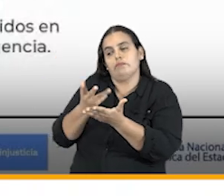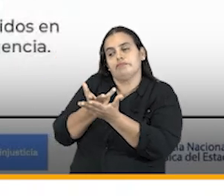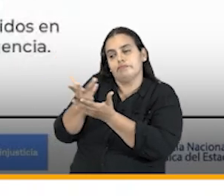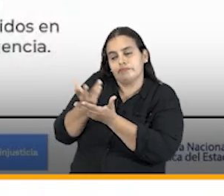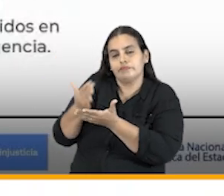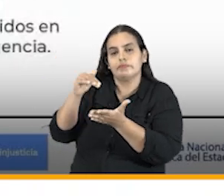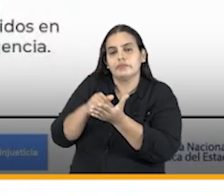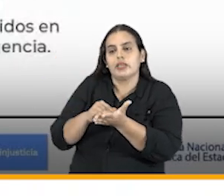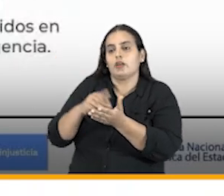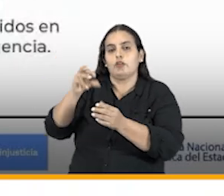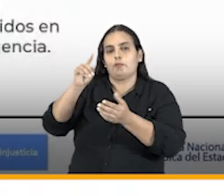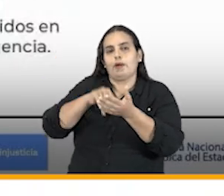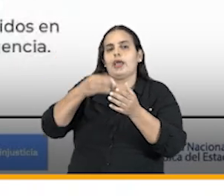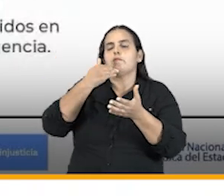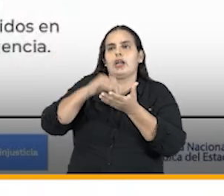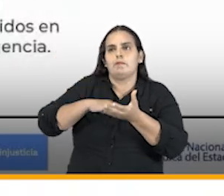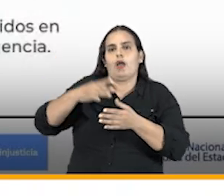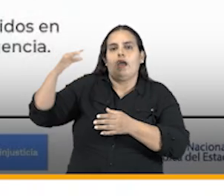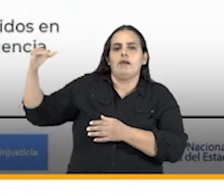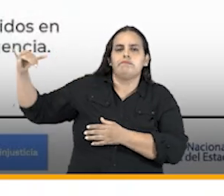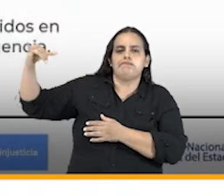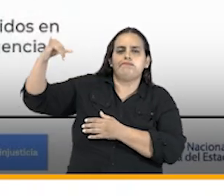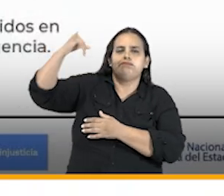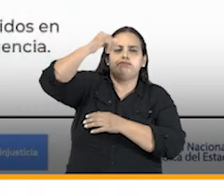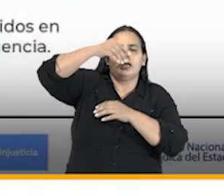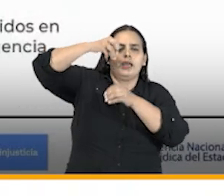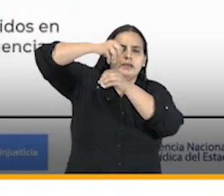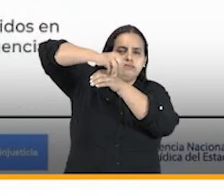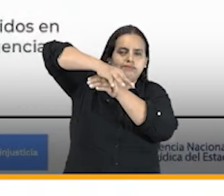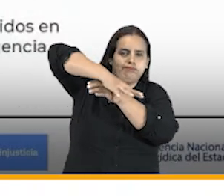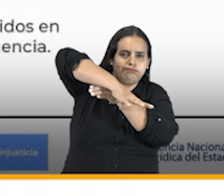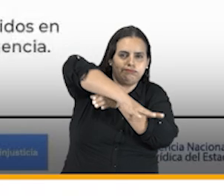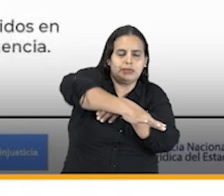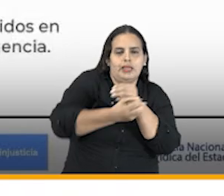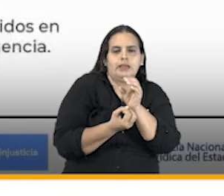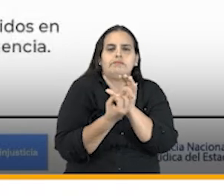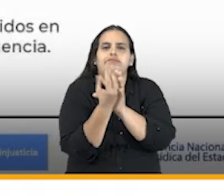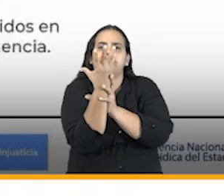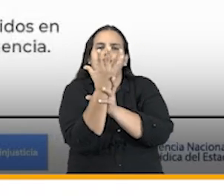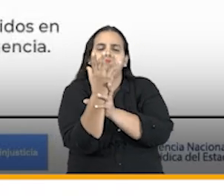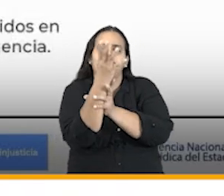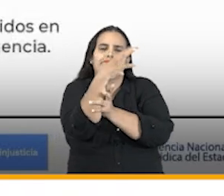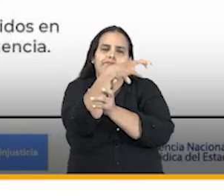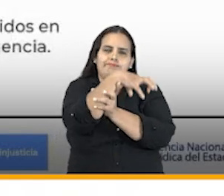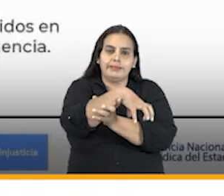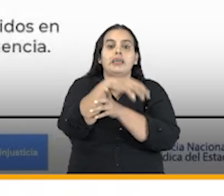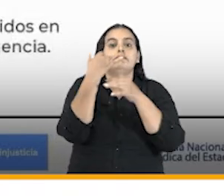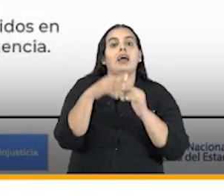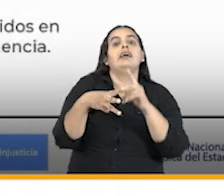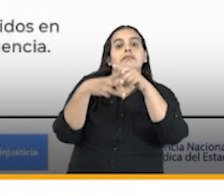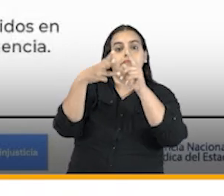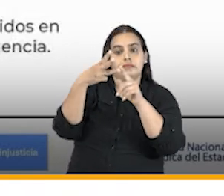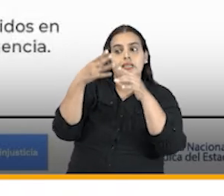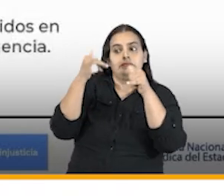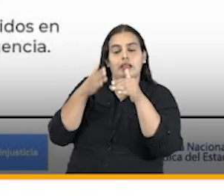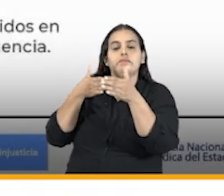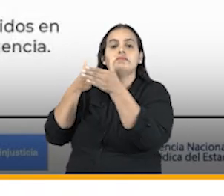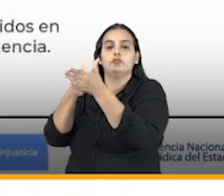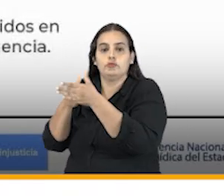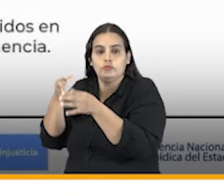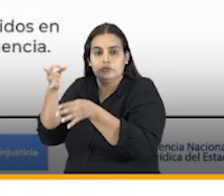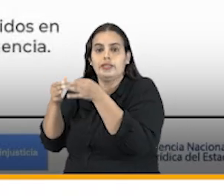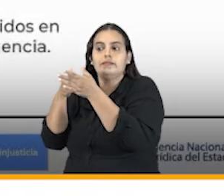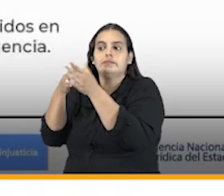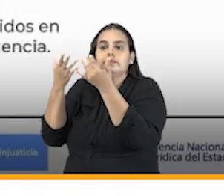erradicación de cultivos ilícitos a través de las aspersiones áreas con glifosato actualmente tres de estas acciones de tutela están